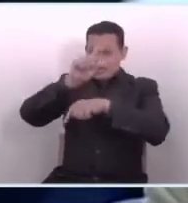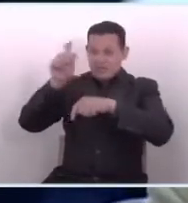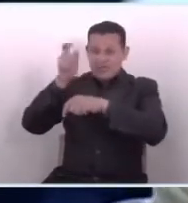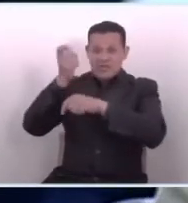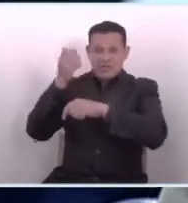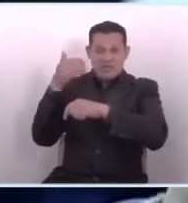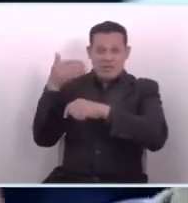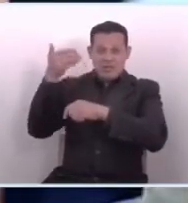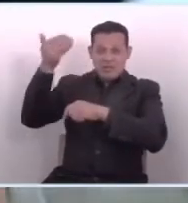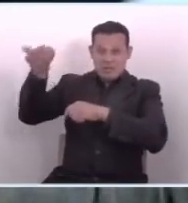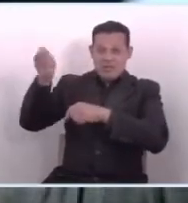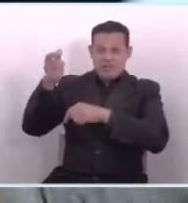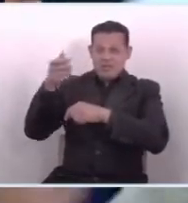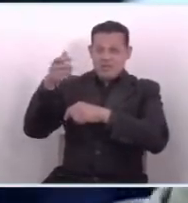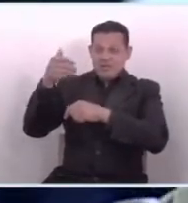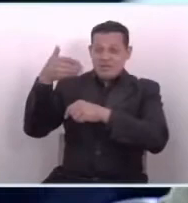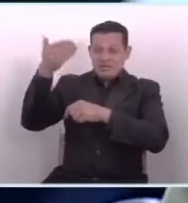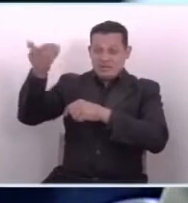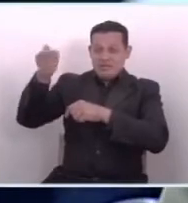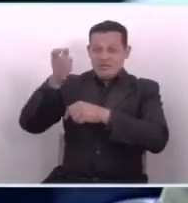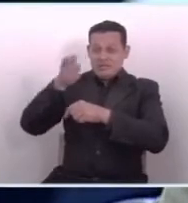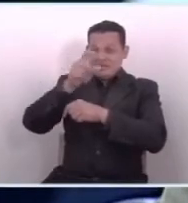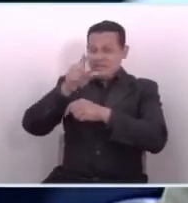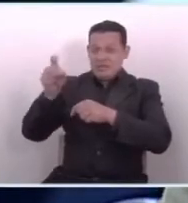viene para decirles,